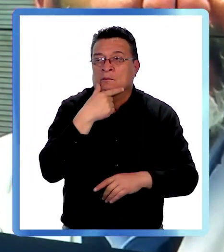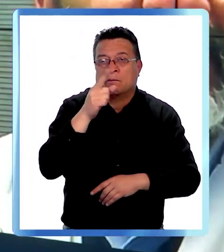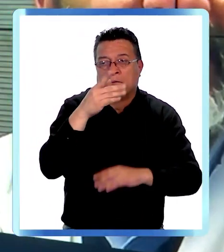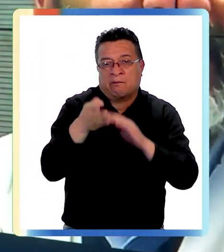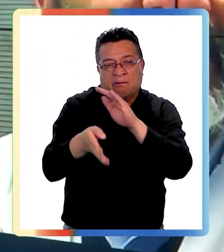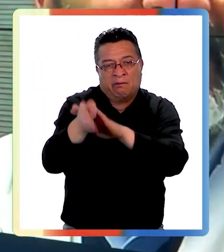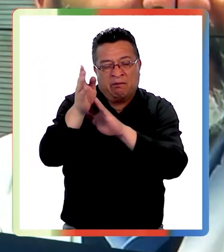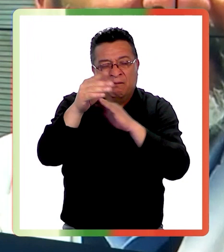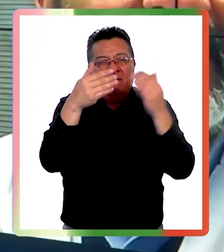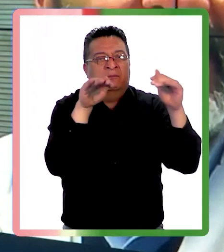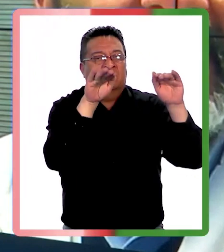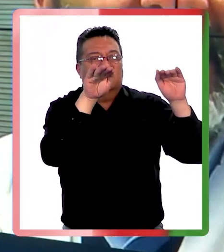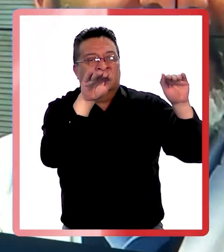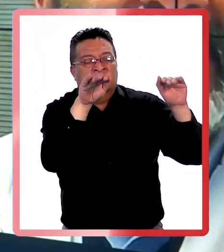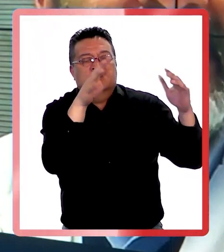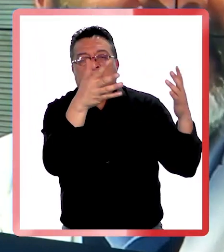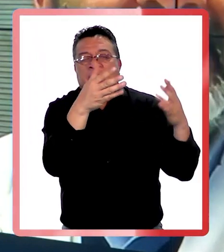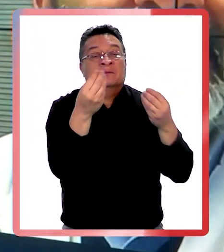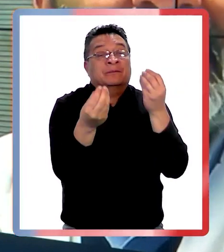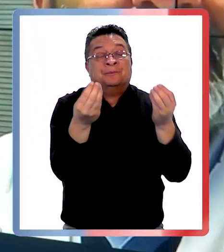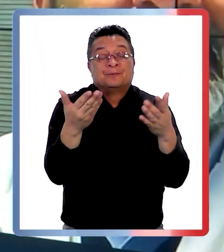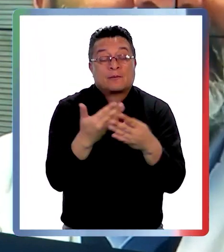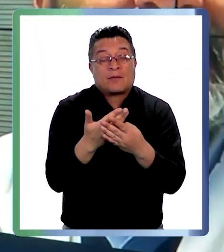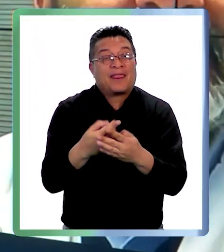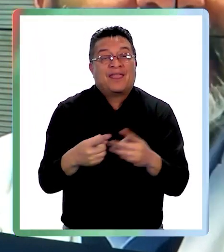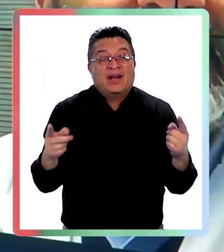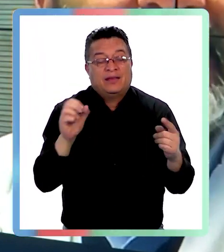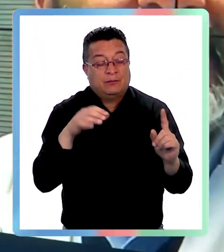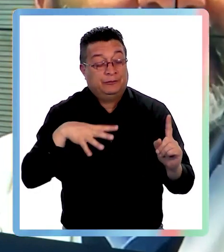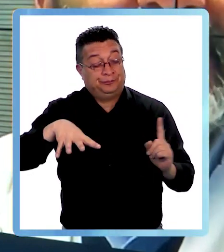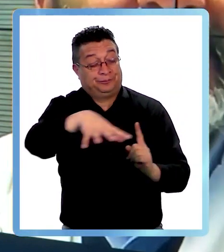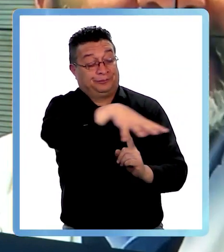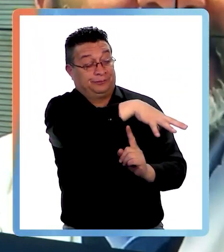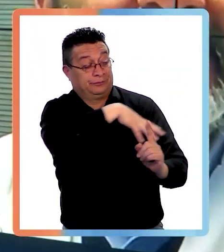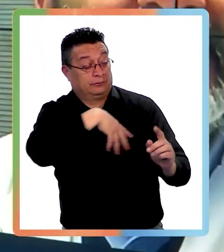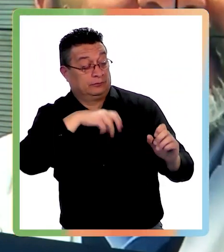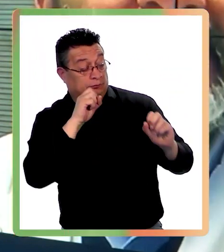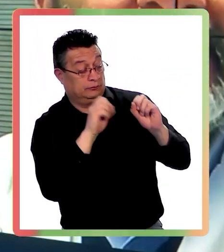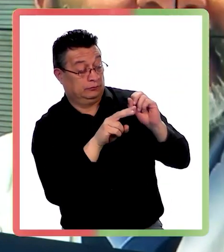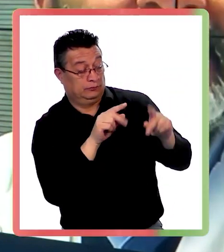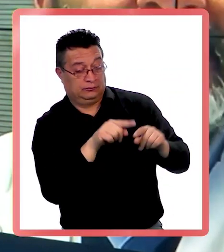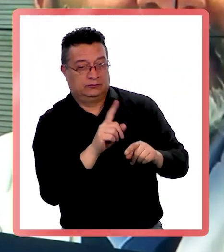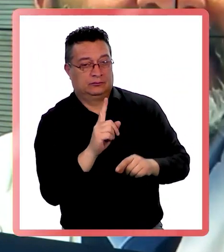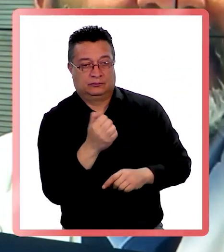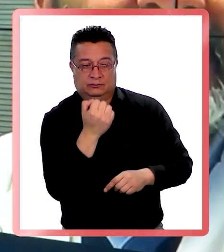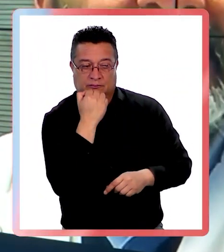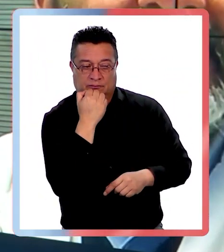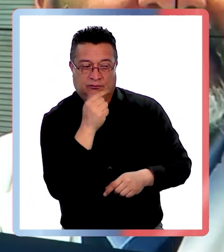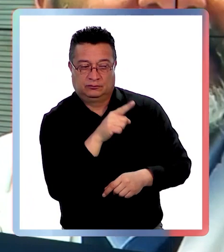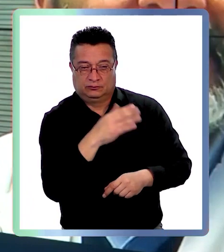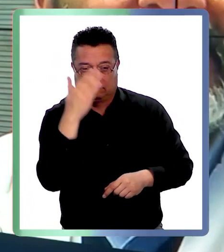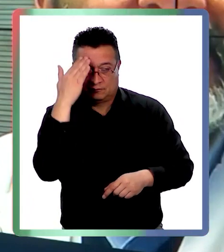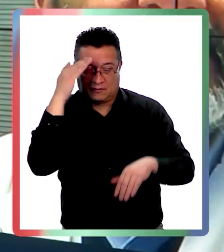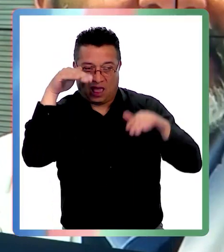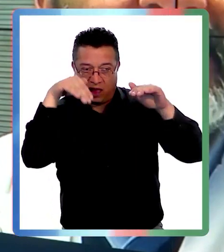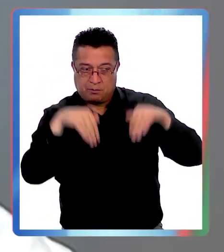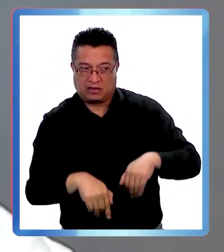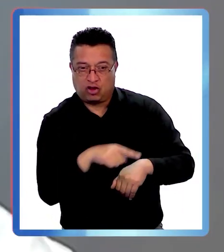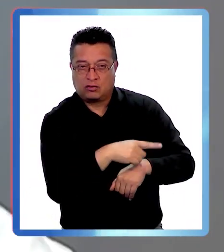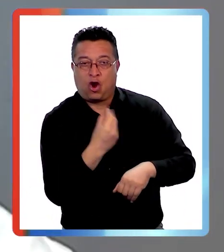es más cómodo. Entonces, ¿cómo también el entorno se puede dar cuenta de que esto no es así y que se trata de una depresión?